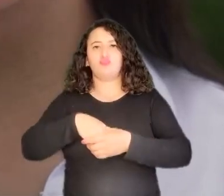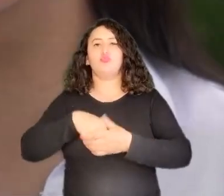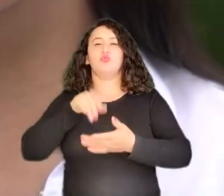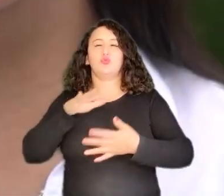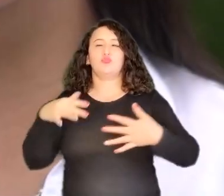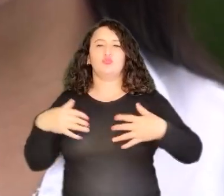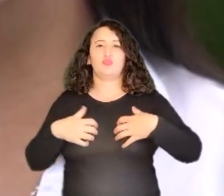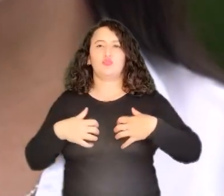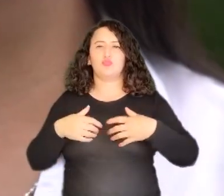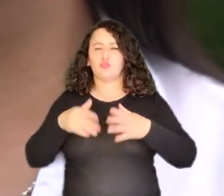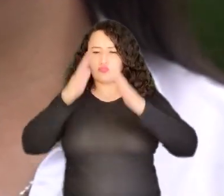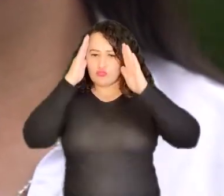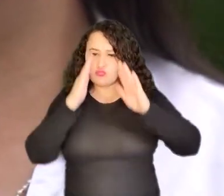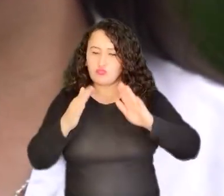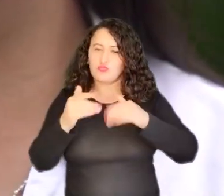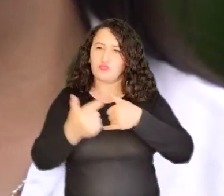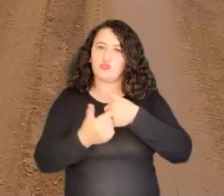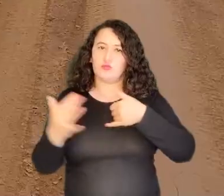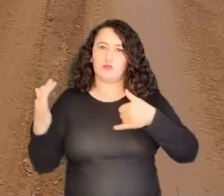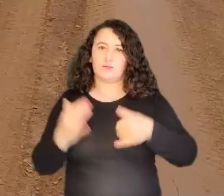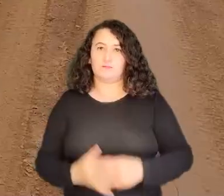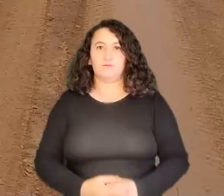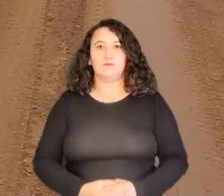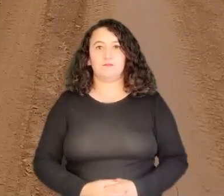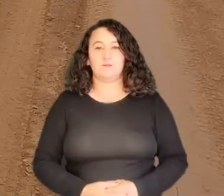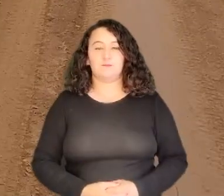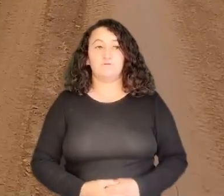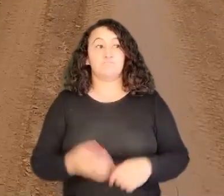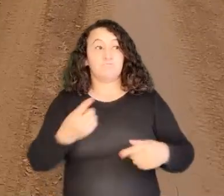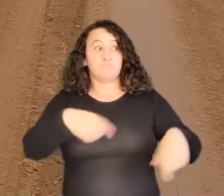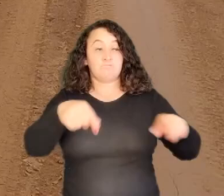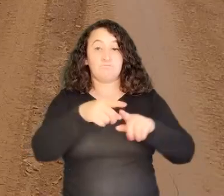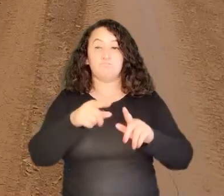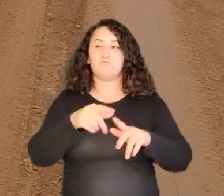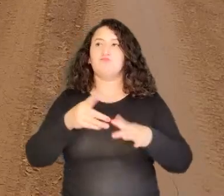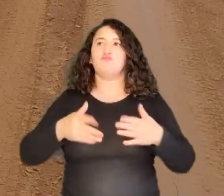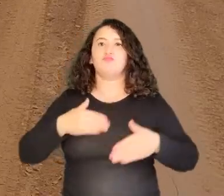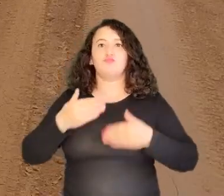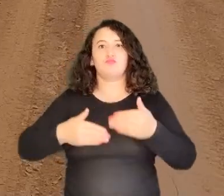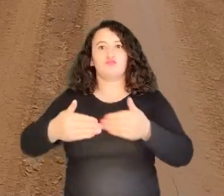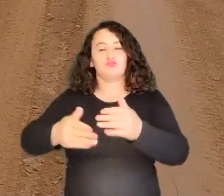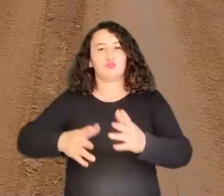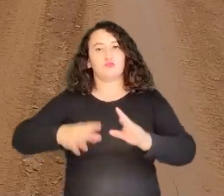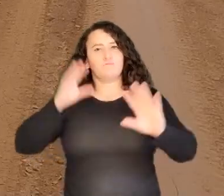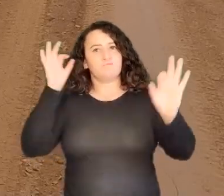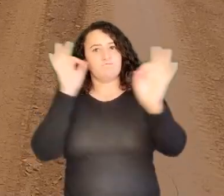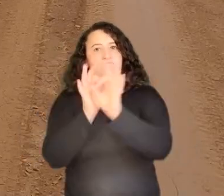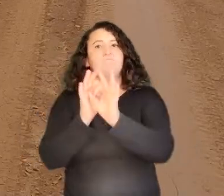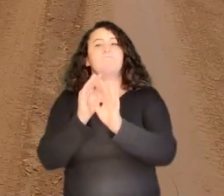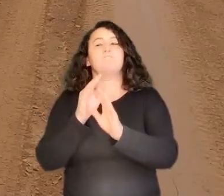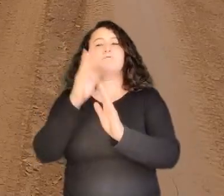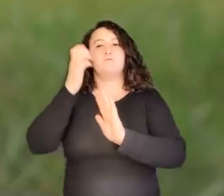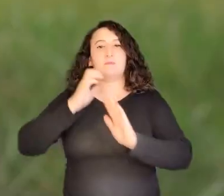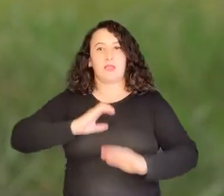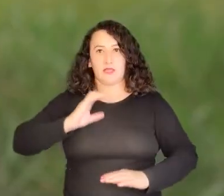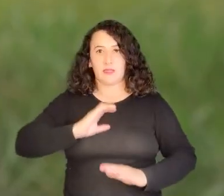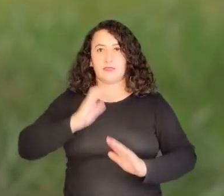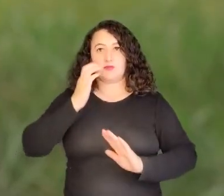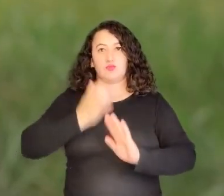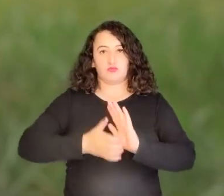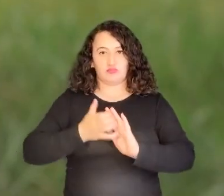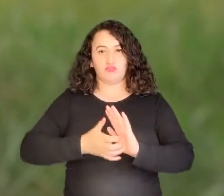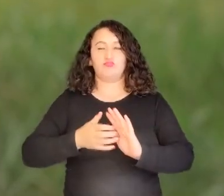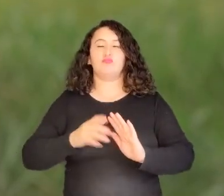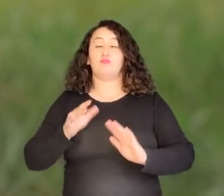subsanitaria de la sección al Guaviare. Con ellos decidimos la fase de focalización y priorización, caracterización, en este